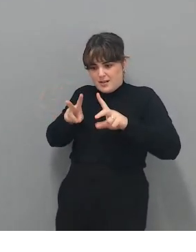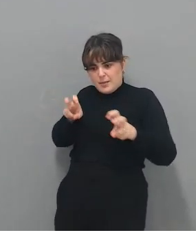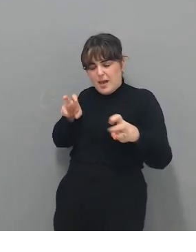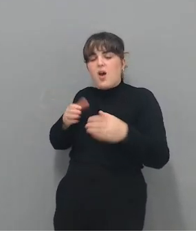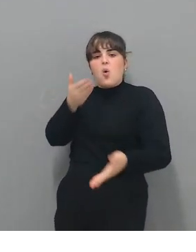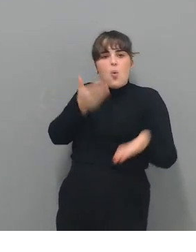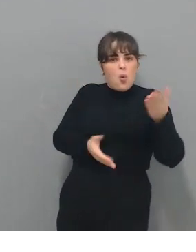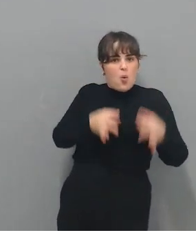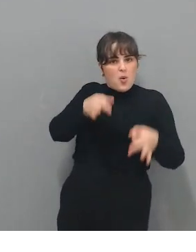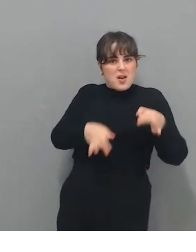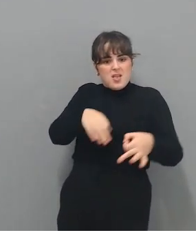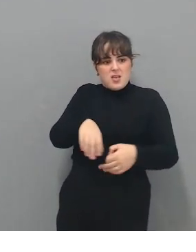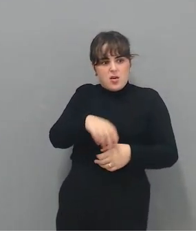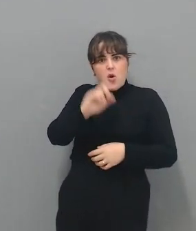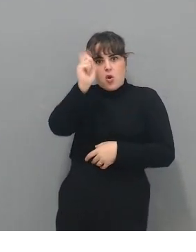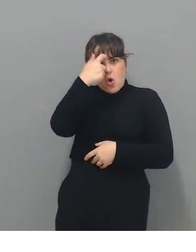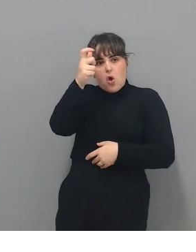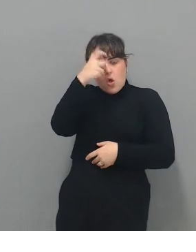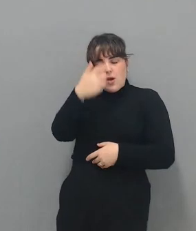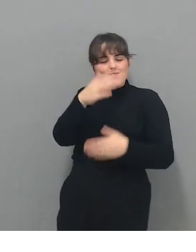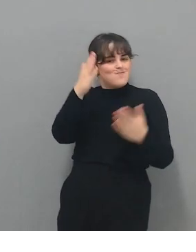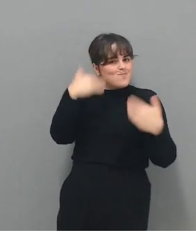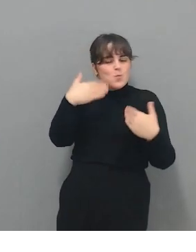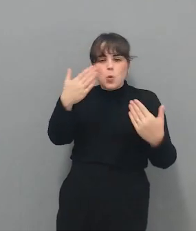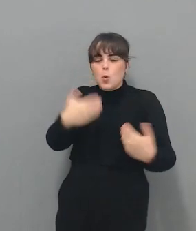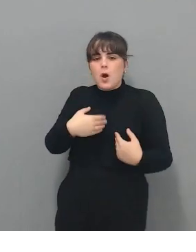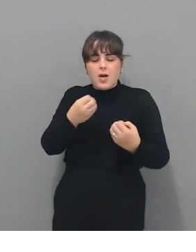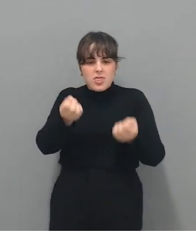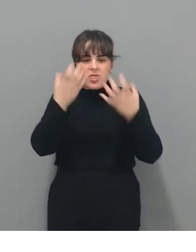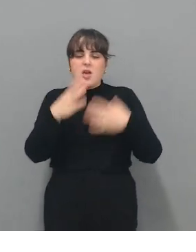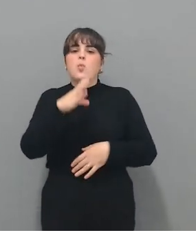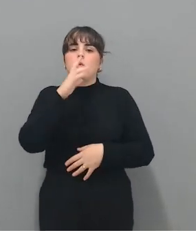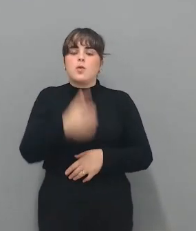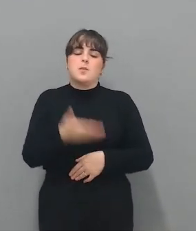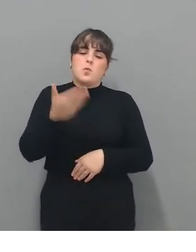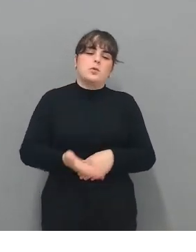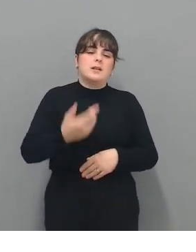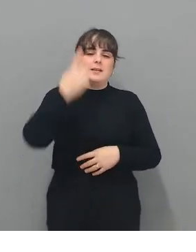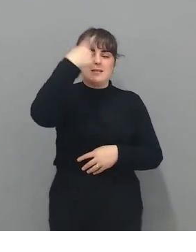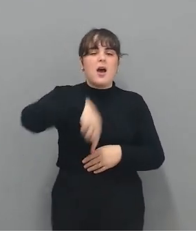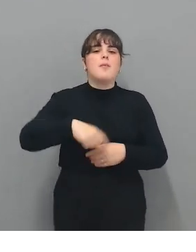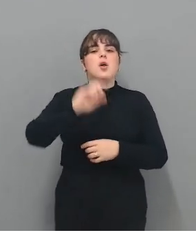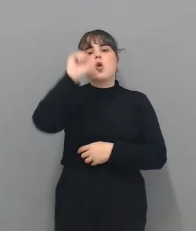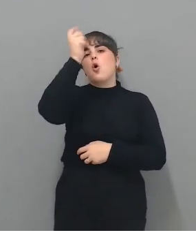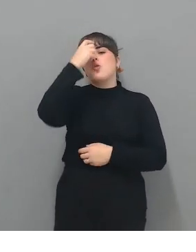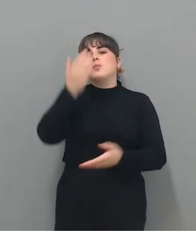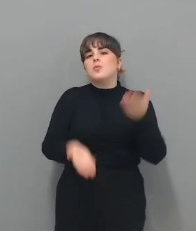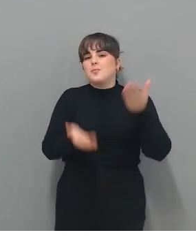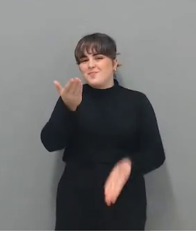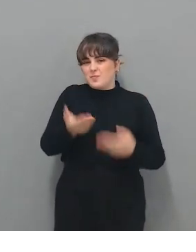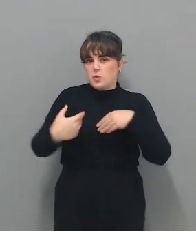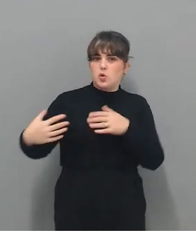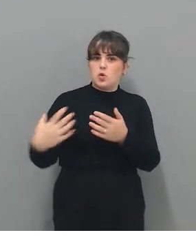Y que nosotros creemos que es muy importante que todos tengamos esos conocimientos jurídicos básicos. No hablamos de que seamos todos